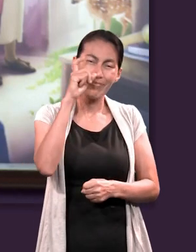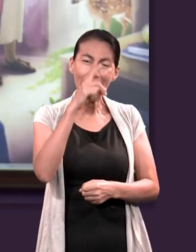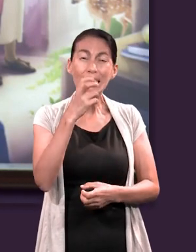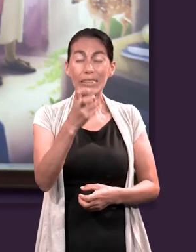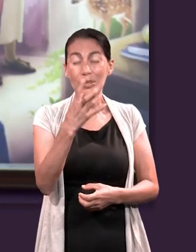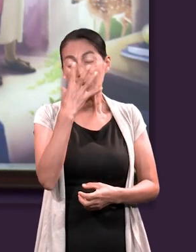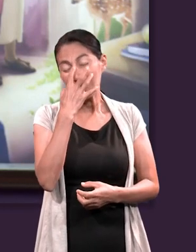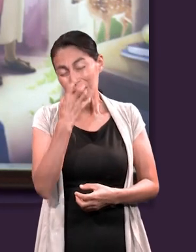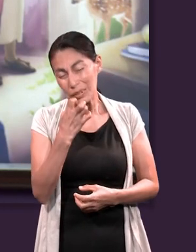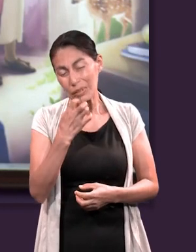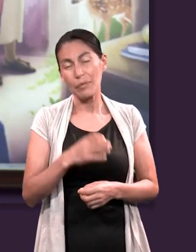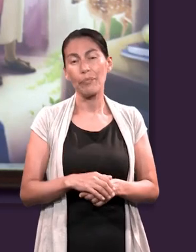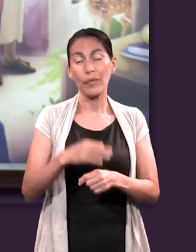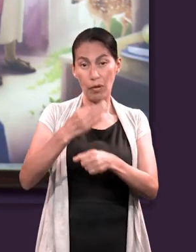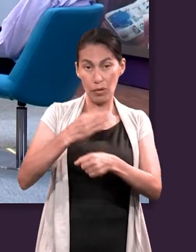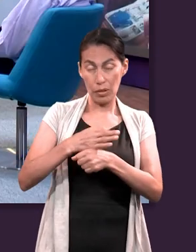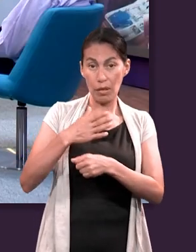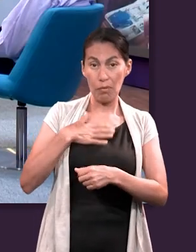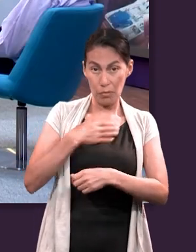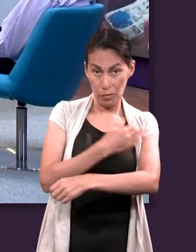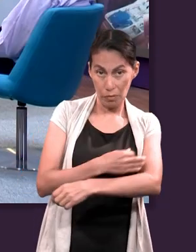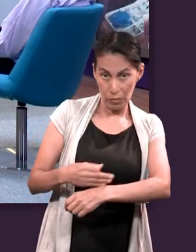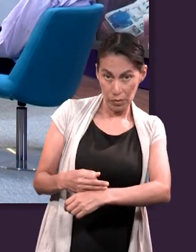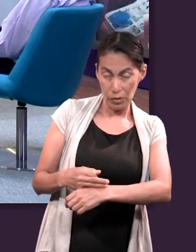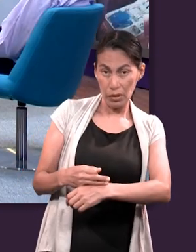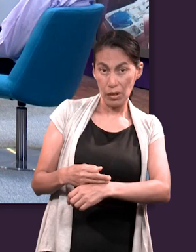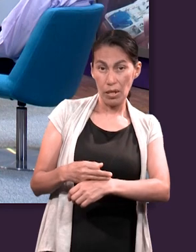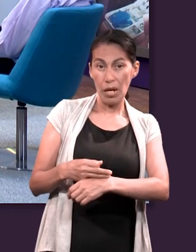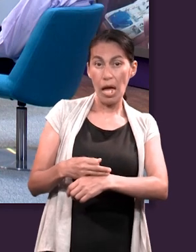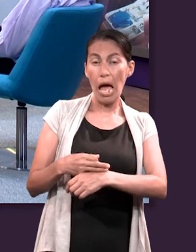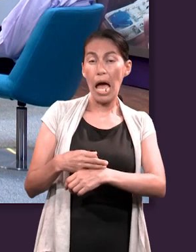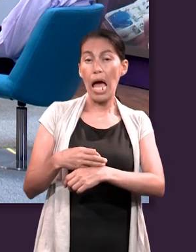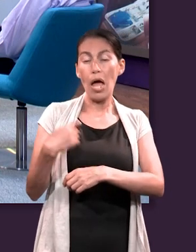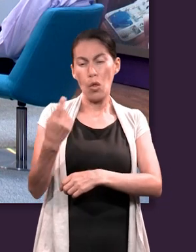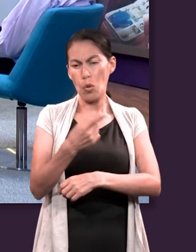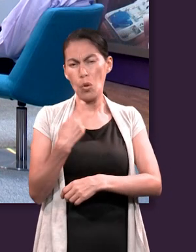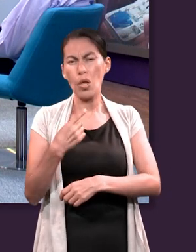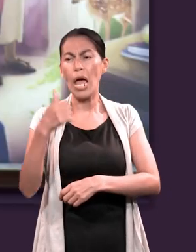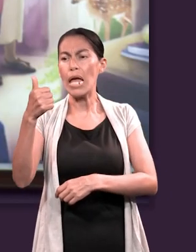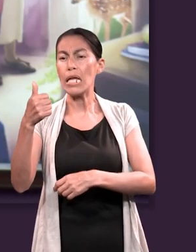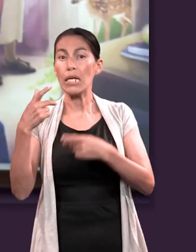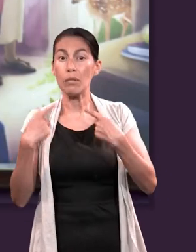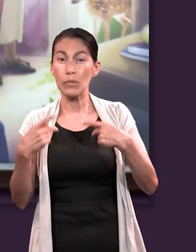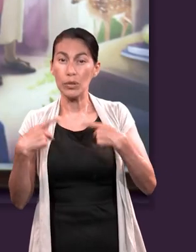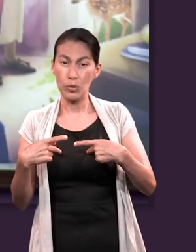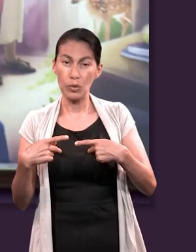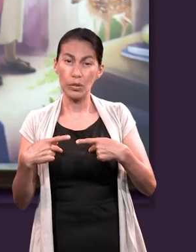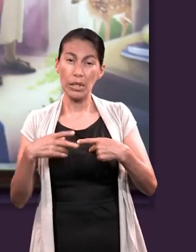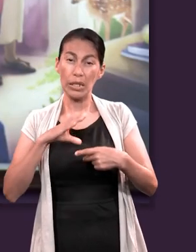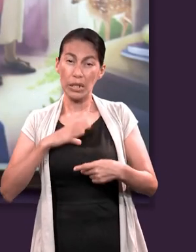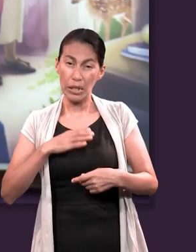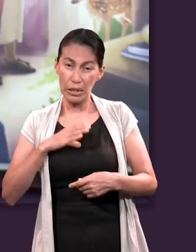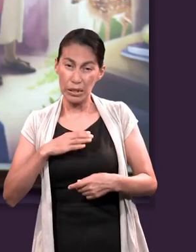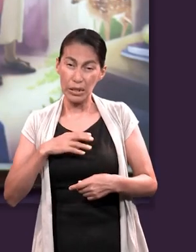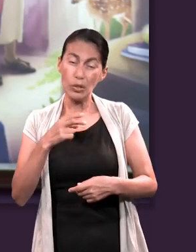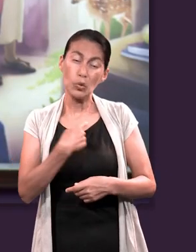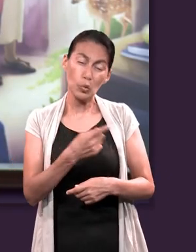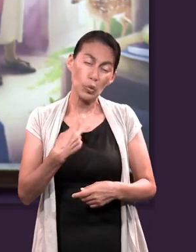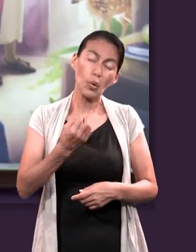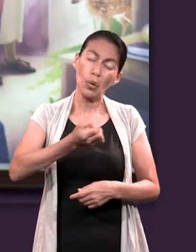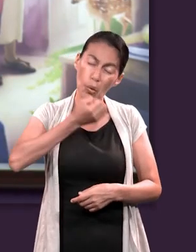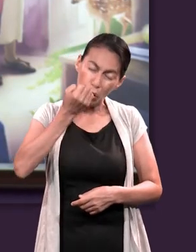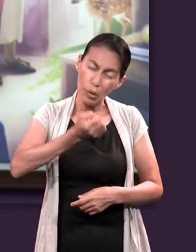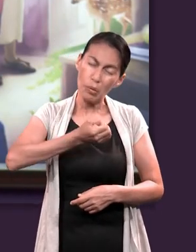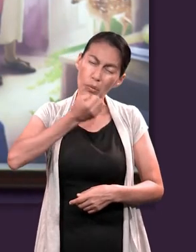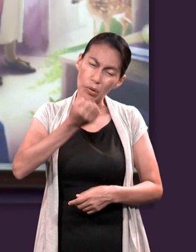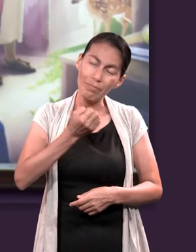Ahora mismo estamos orando en mi casa por seis personas con cáncer y resiento mucho la enfermedad